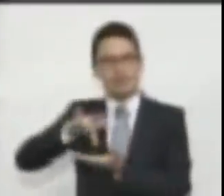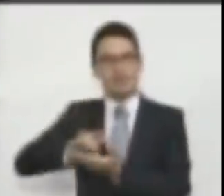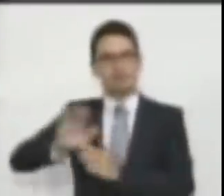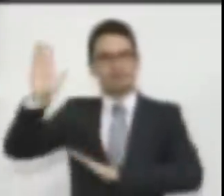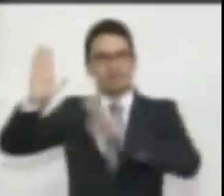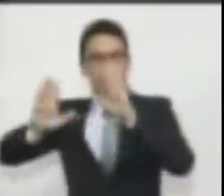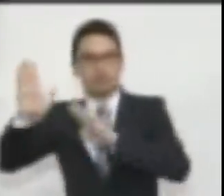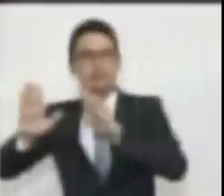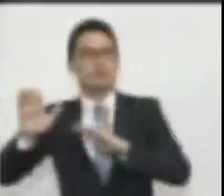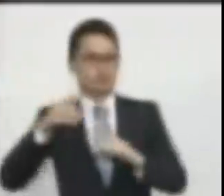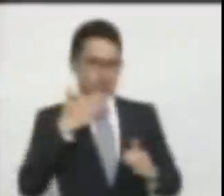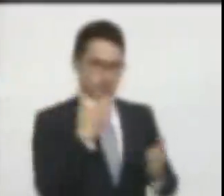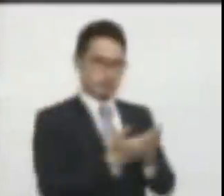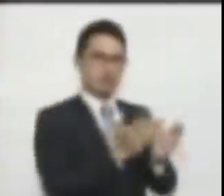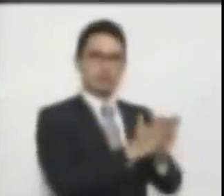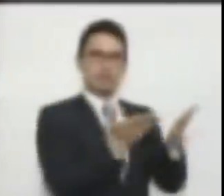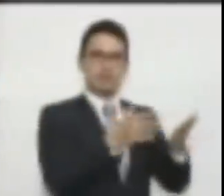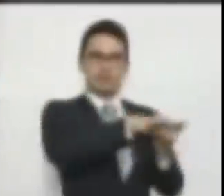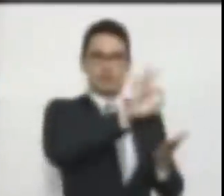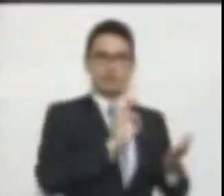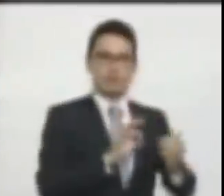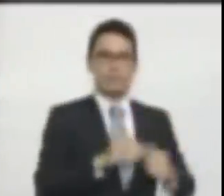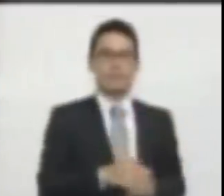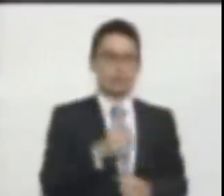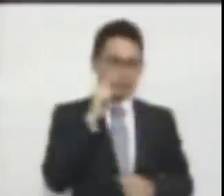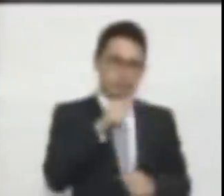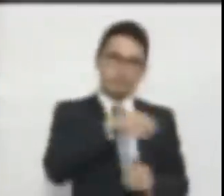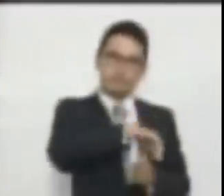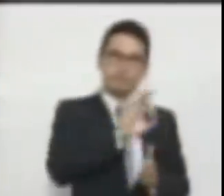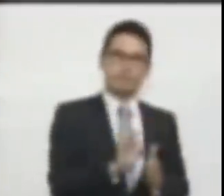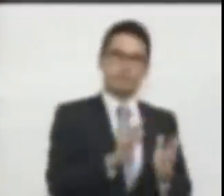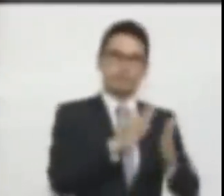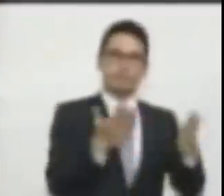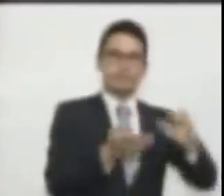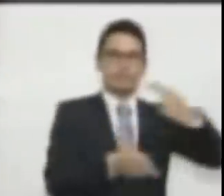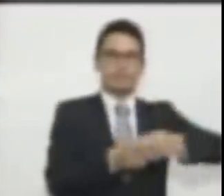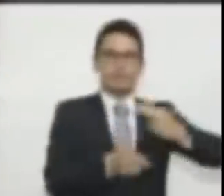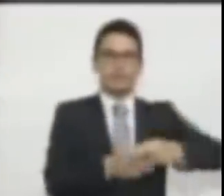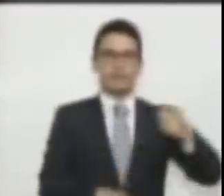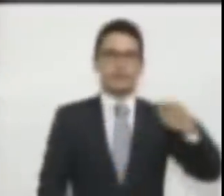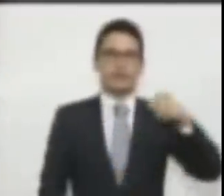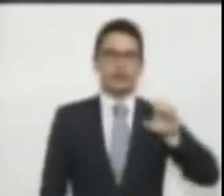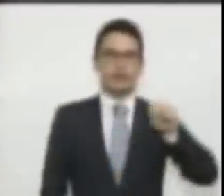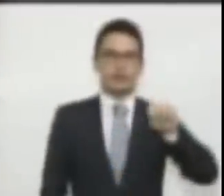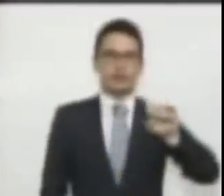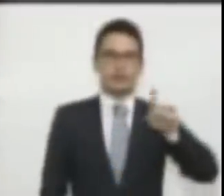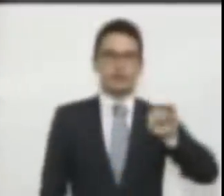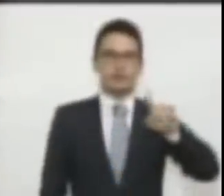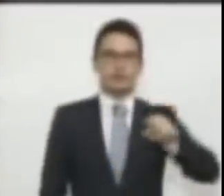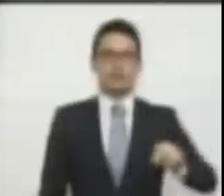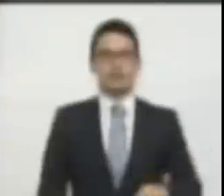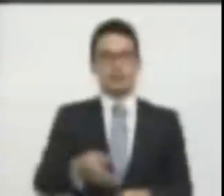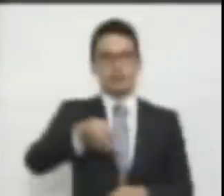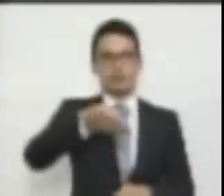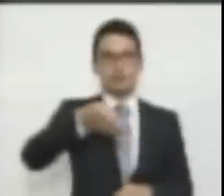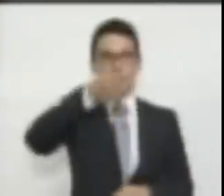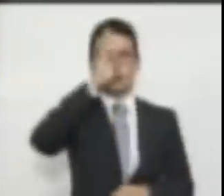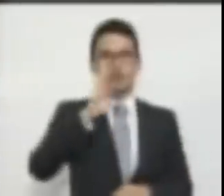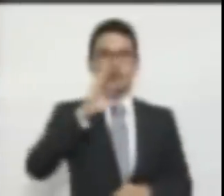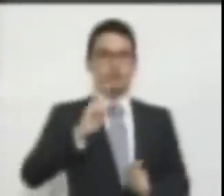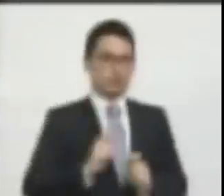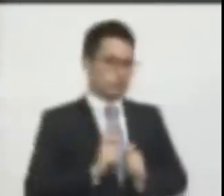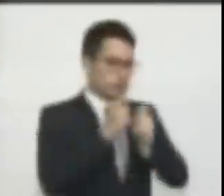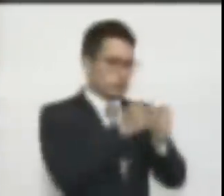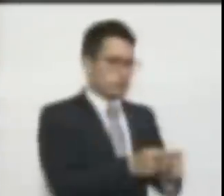Y me pongo a mirar y encuentro que en el Génesis Dios dice que le dio a Adán una